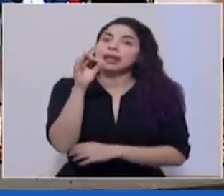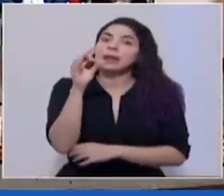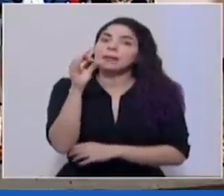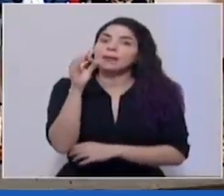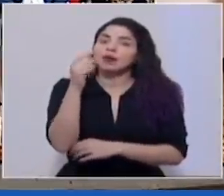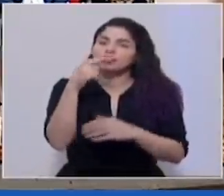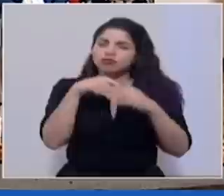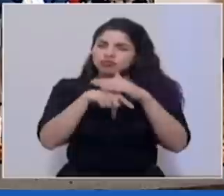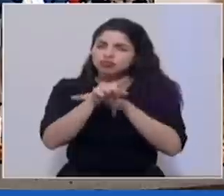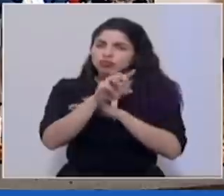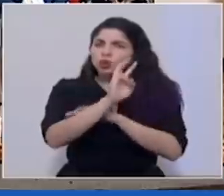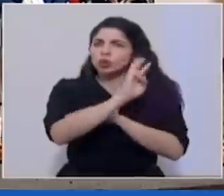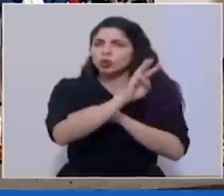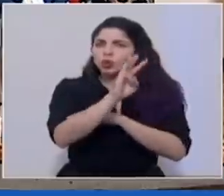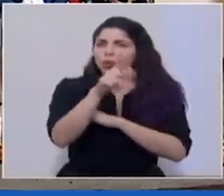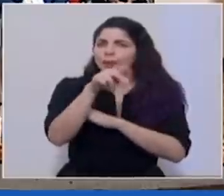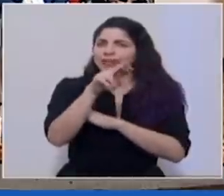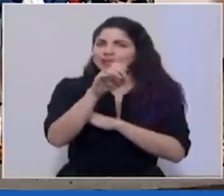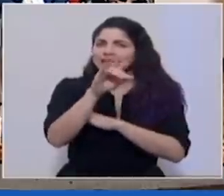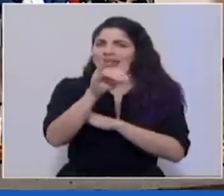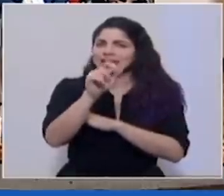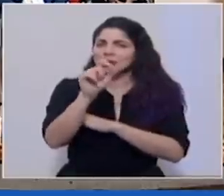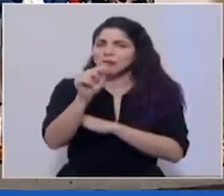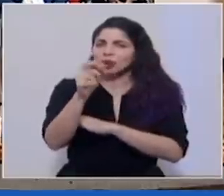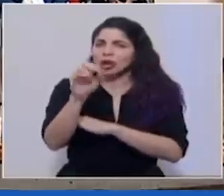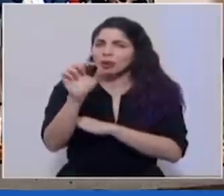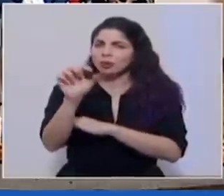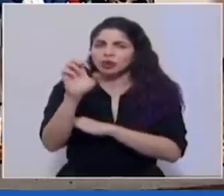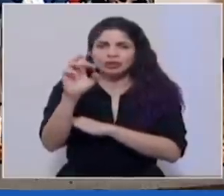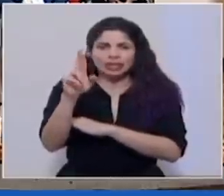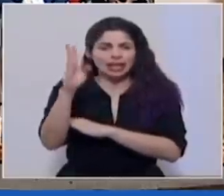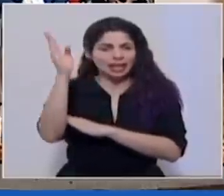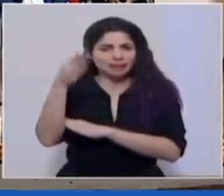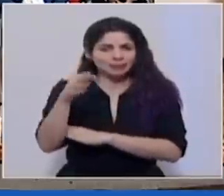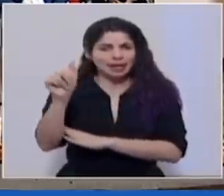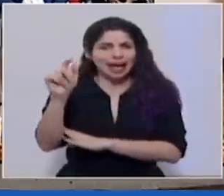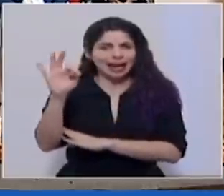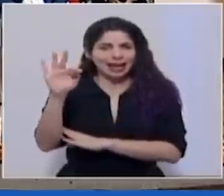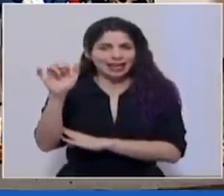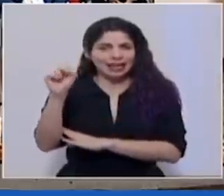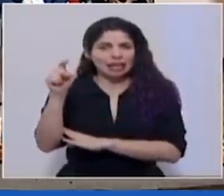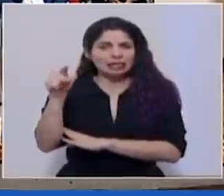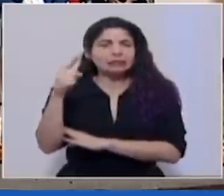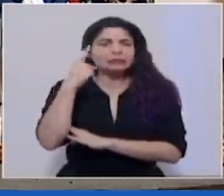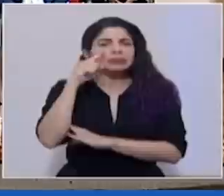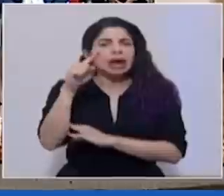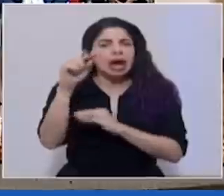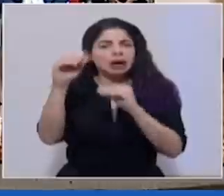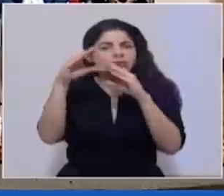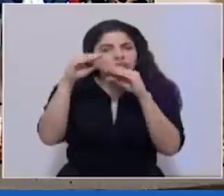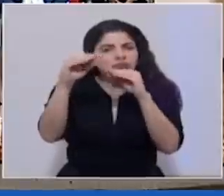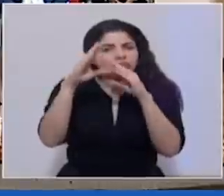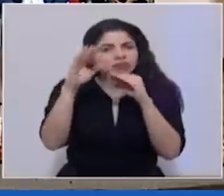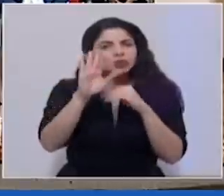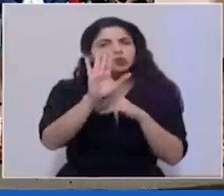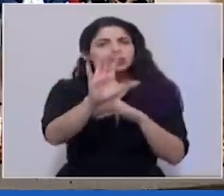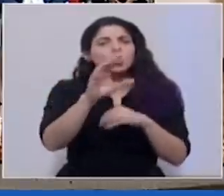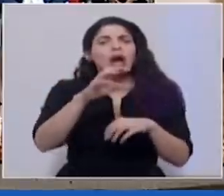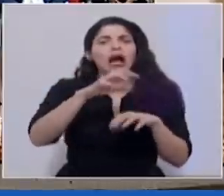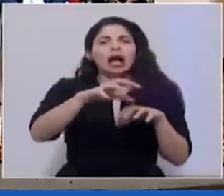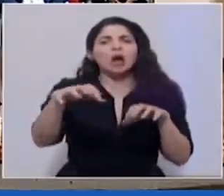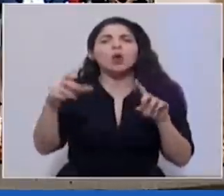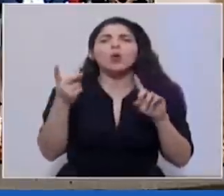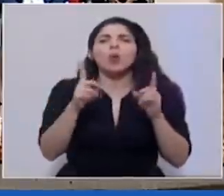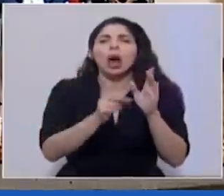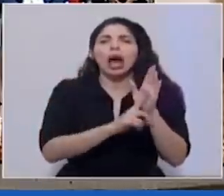que accedan a la página presidencia punto geo punto cr slash alertas para conocer las alertas en su cantón para